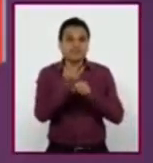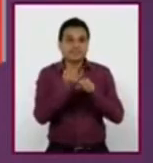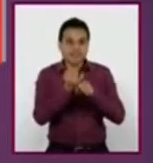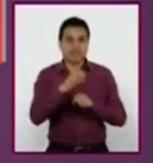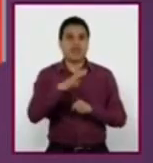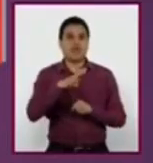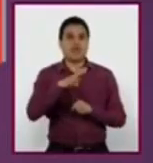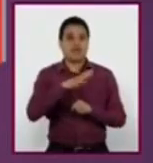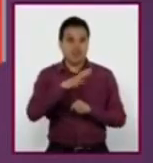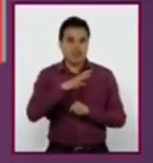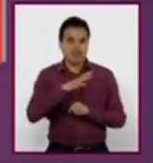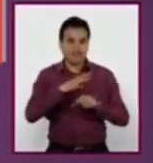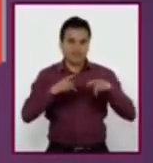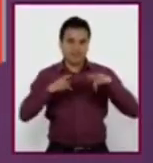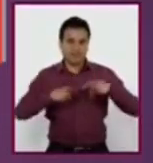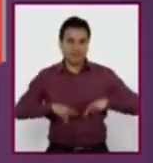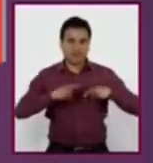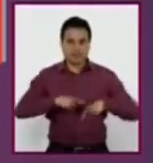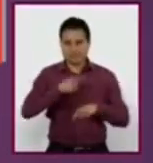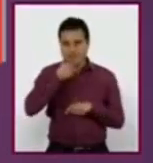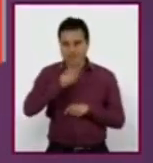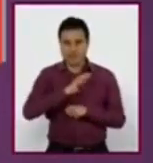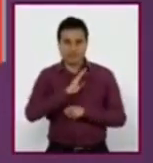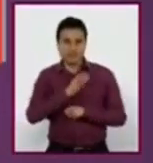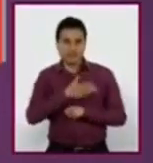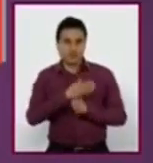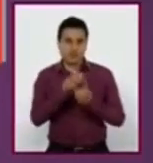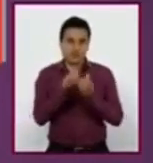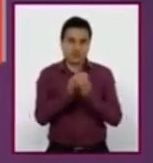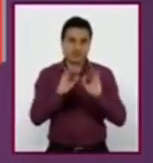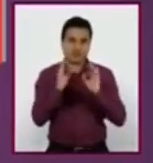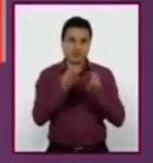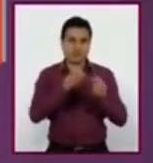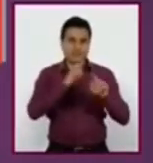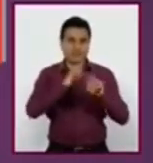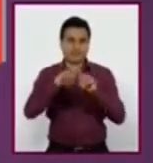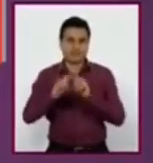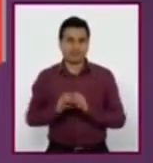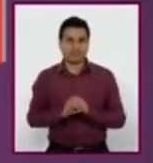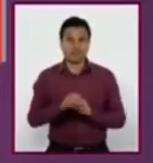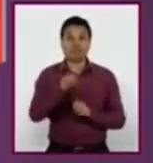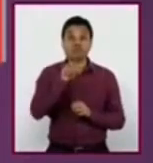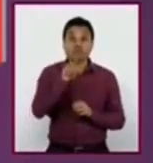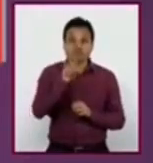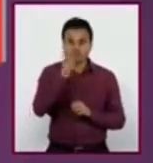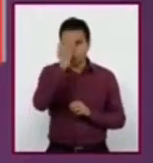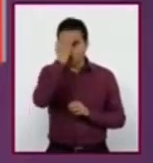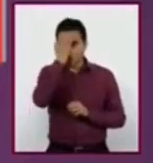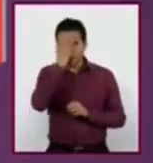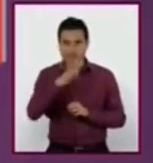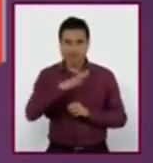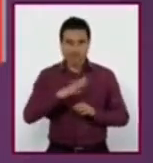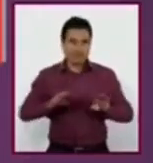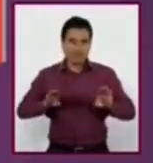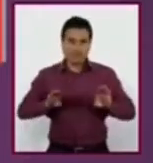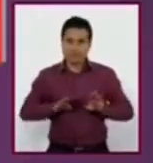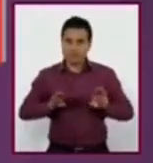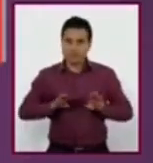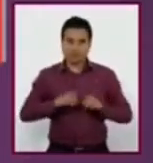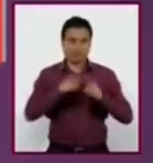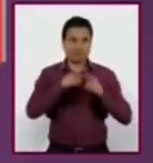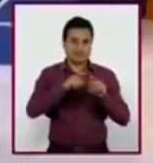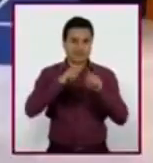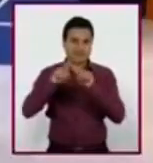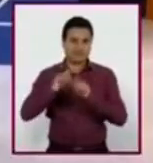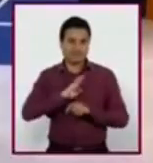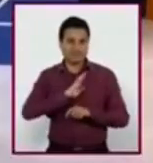cultural de los pueblos hispanohablantes. Y el propósito es, identificar estereotipos asociados a las maneras de hablar